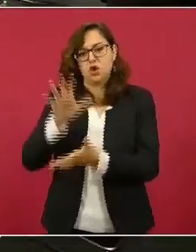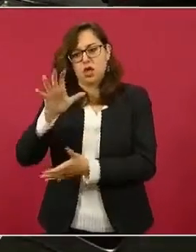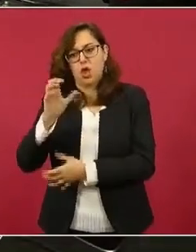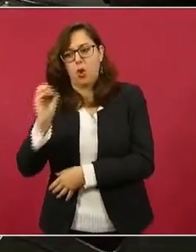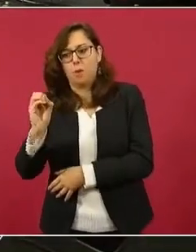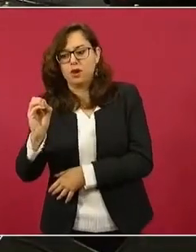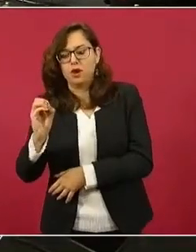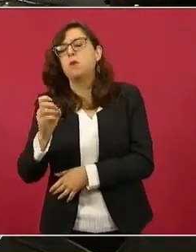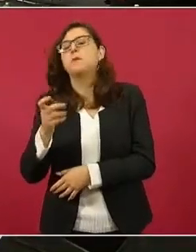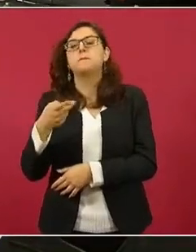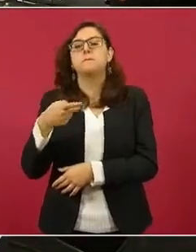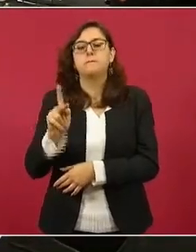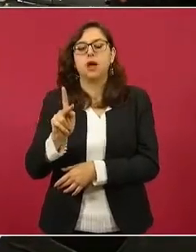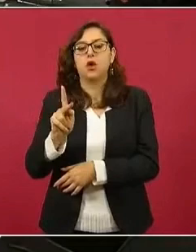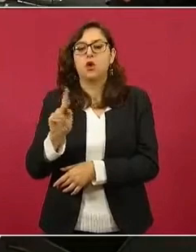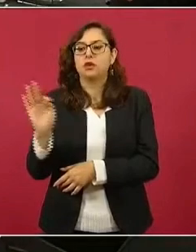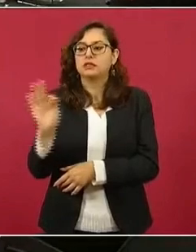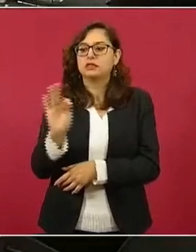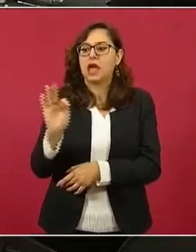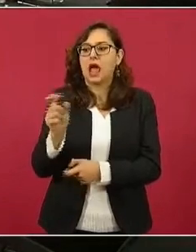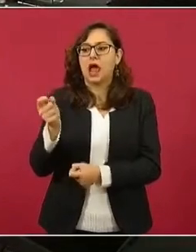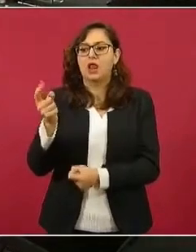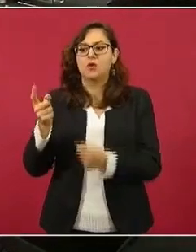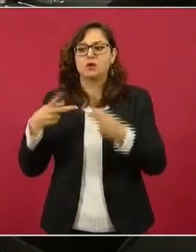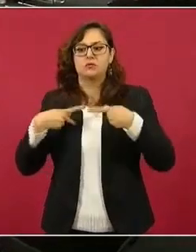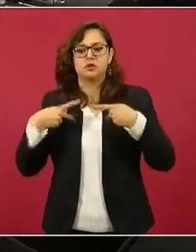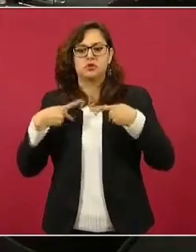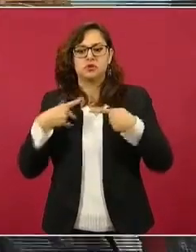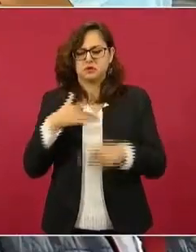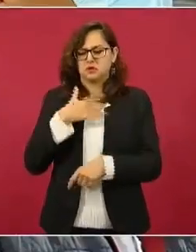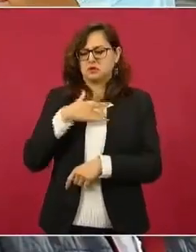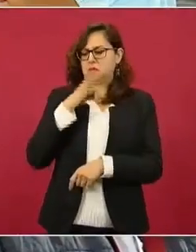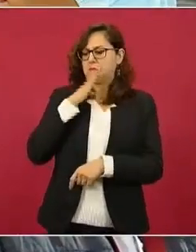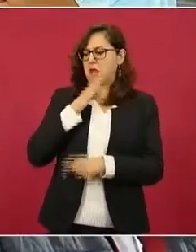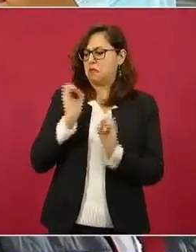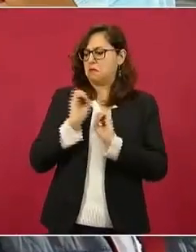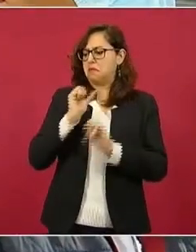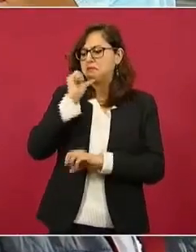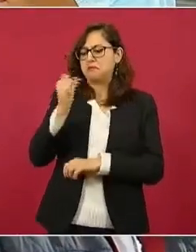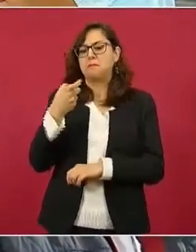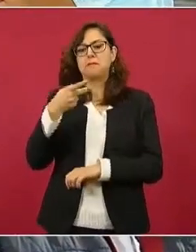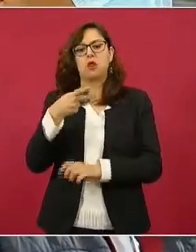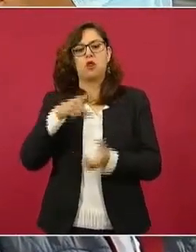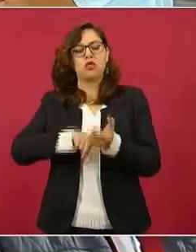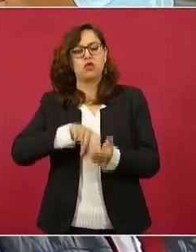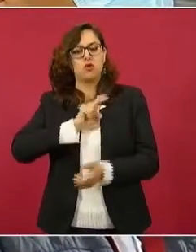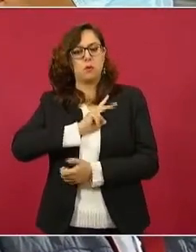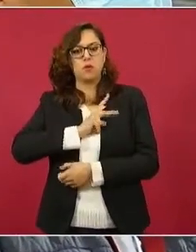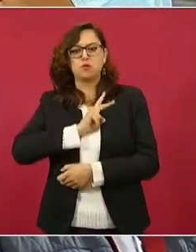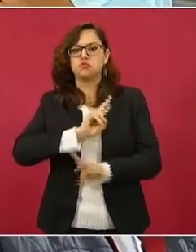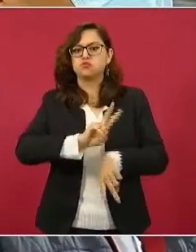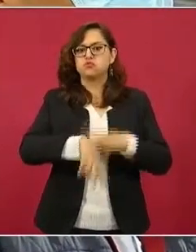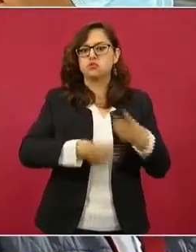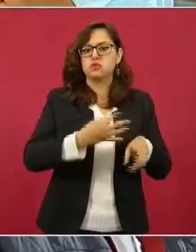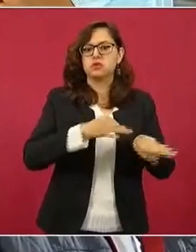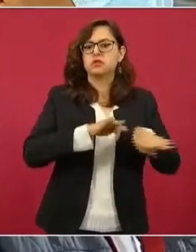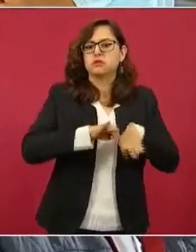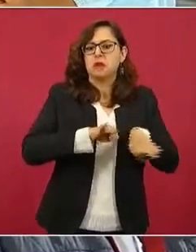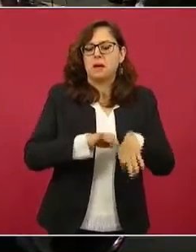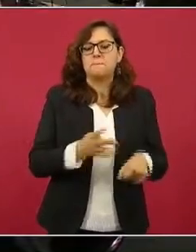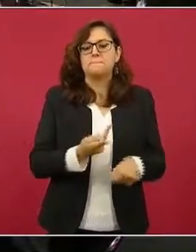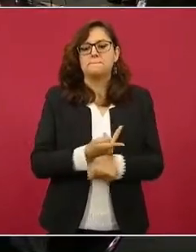personas asintomáticas, infectadas o con una salud muy endeble. Gracias.